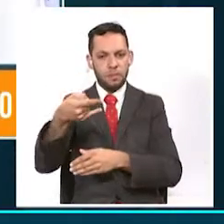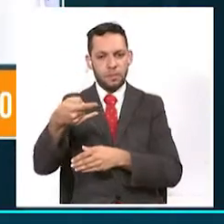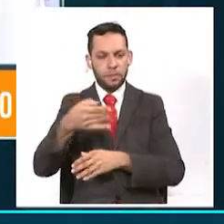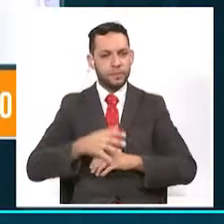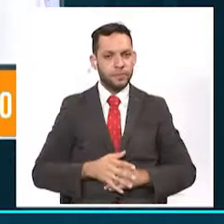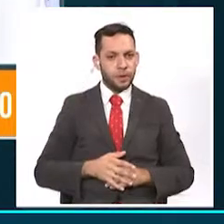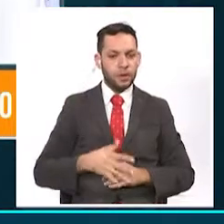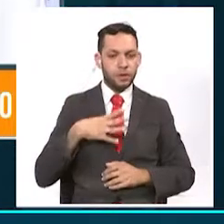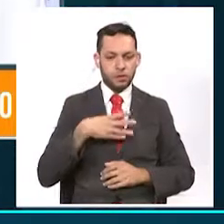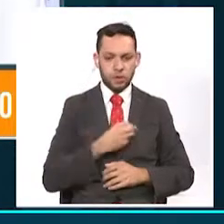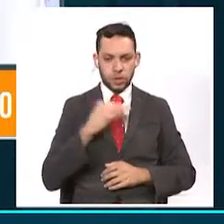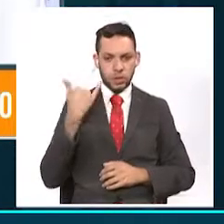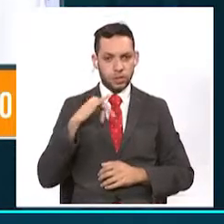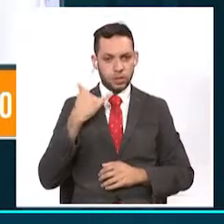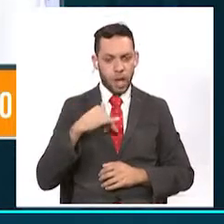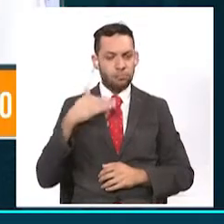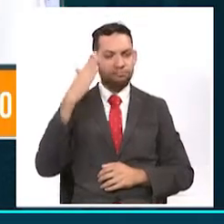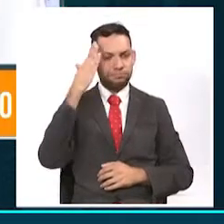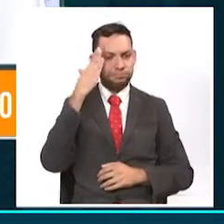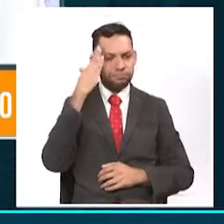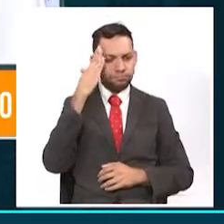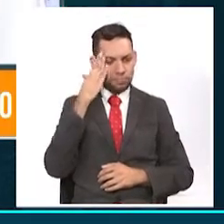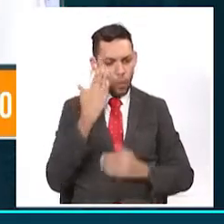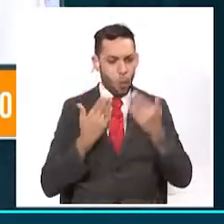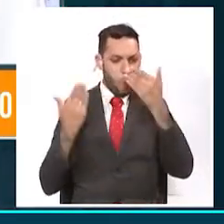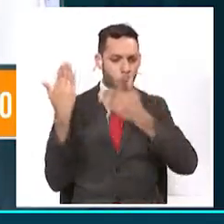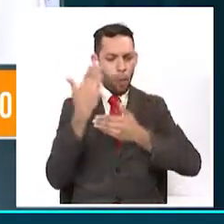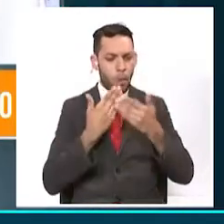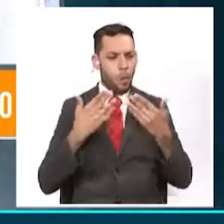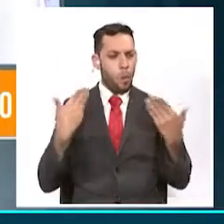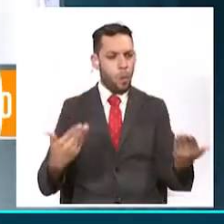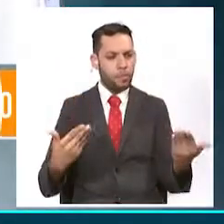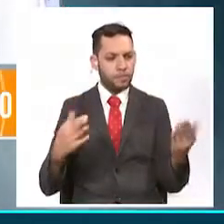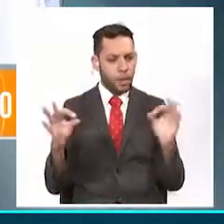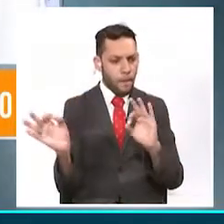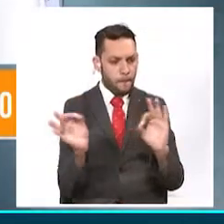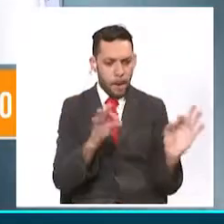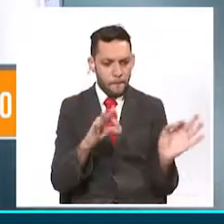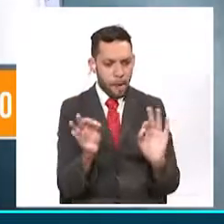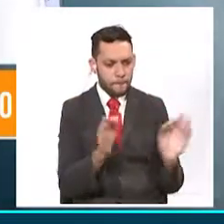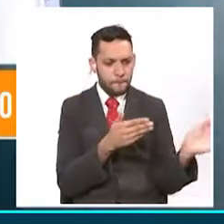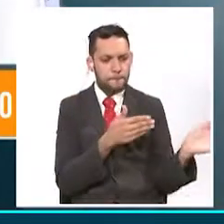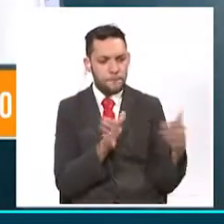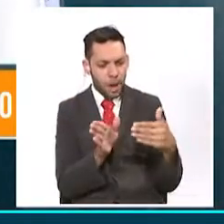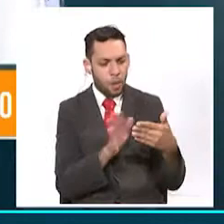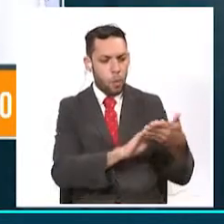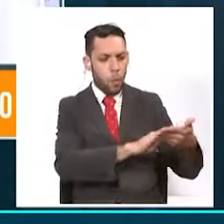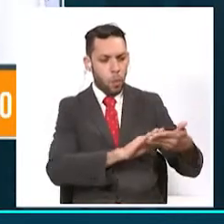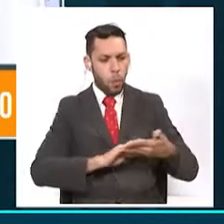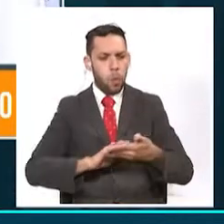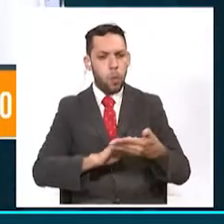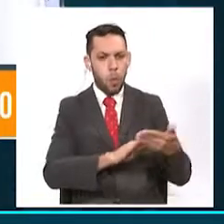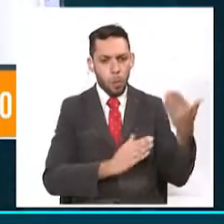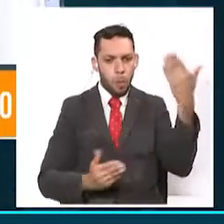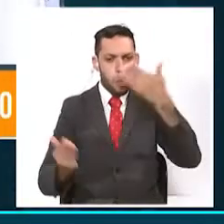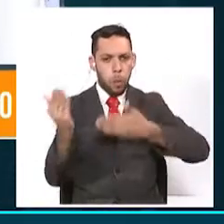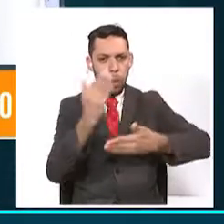todo lo que es la programación. Estamos cumpliendo con la programación de las pruebas.